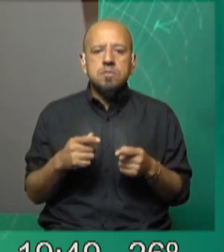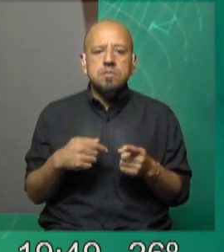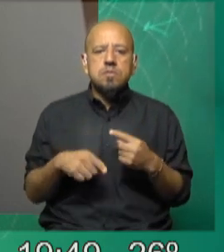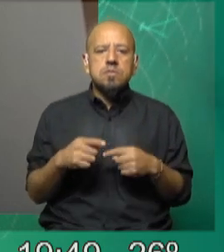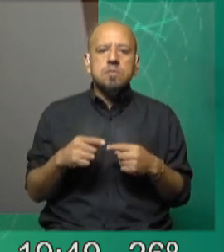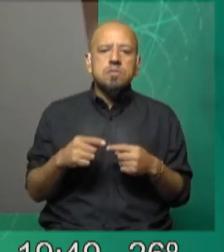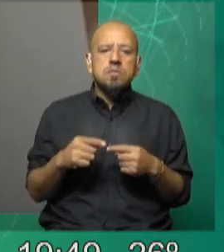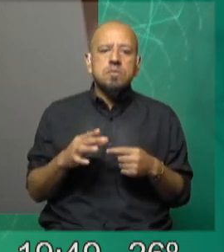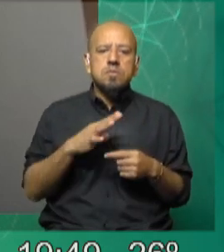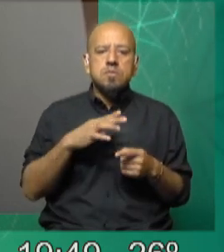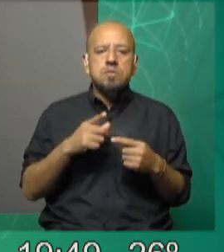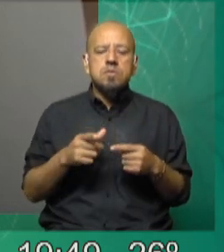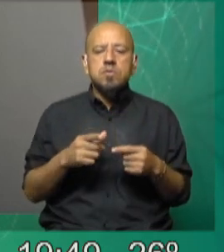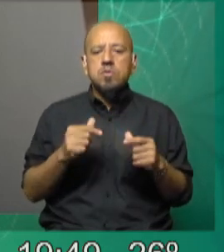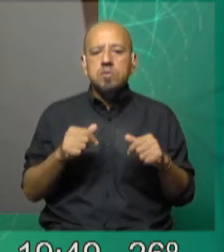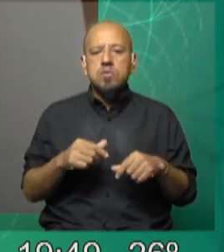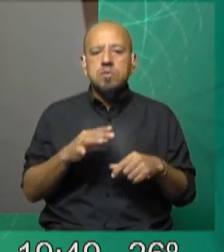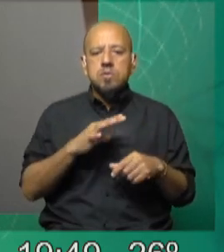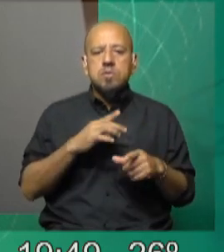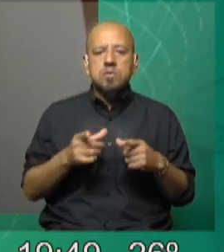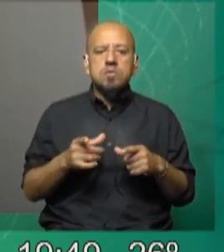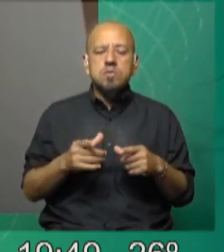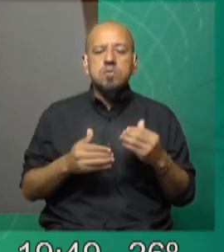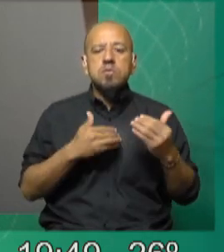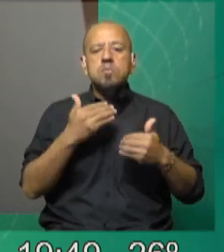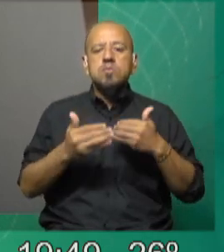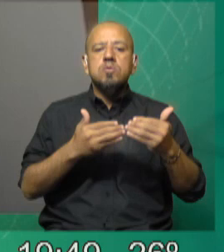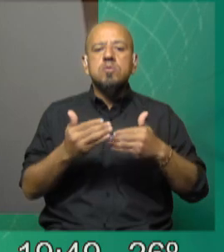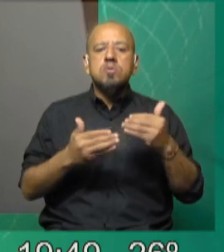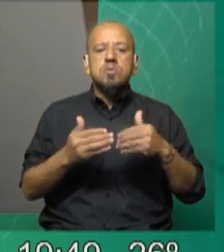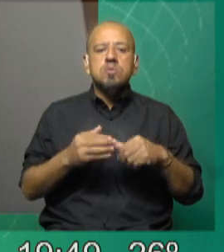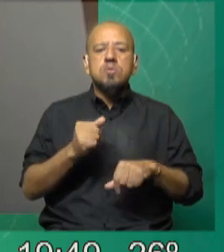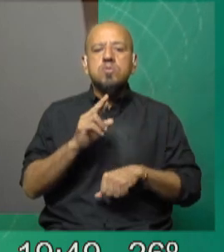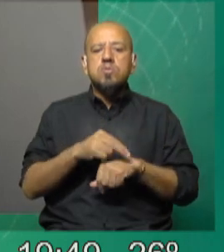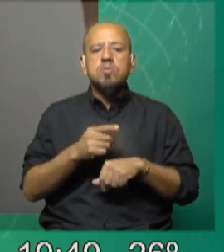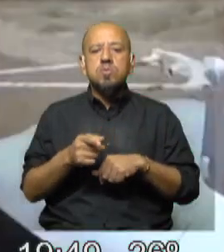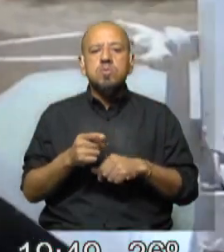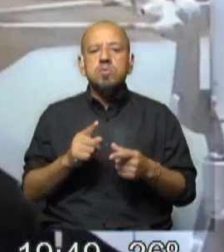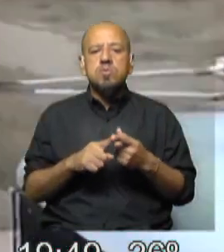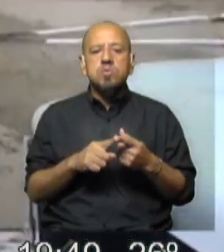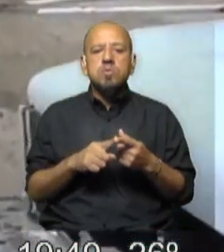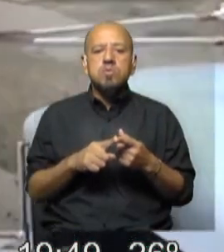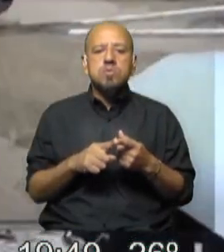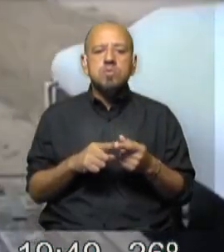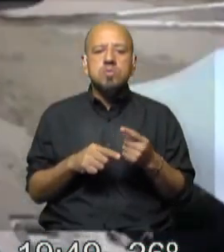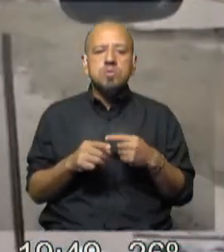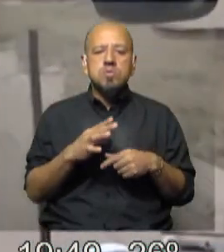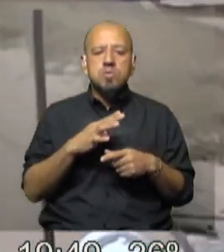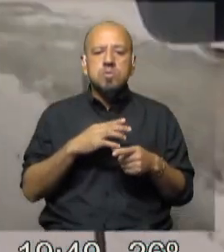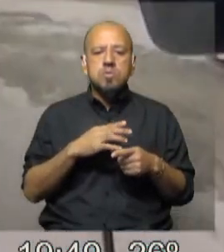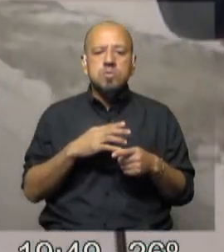Lo que ocurre hoy en la costa, en realidad, está ocurriendo por un proceso de uso y de ocupación de la costa, que, bueno, está